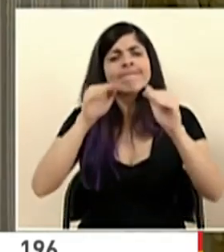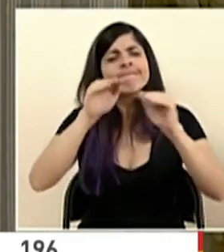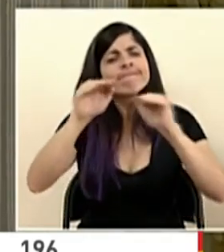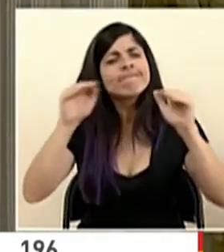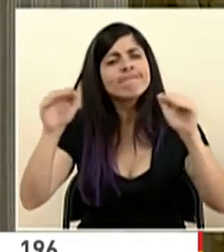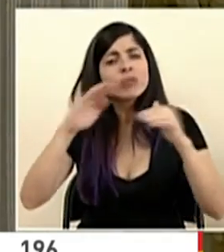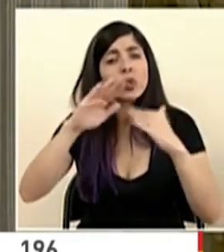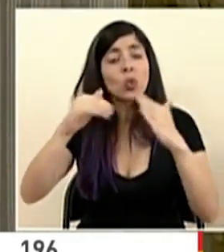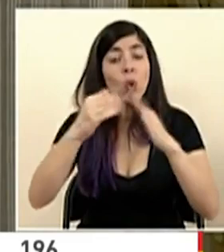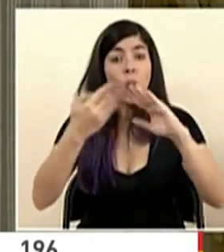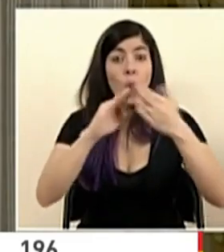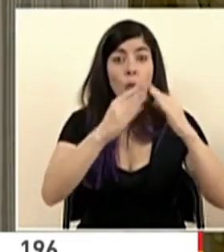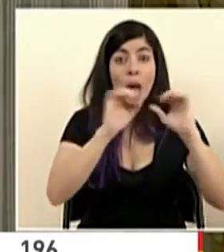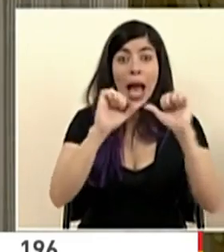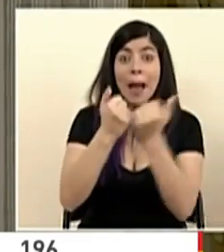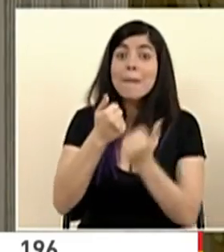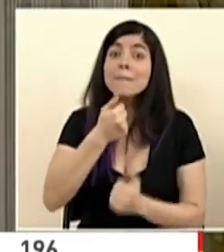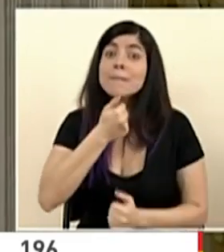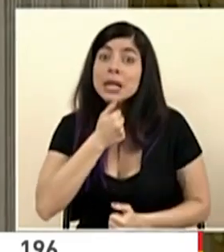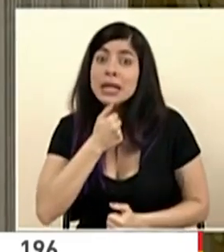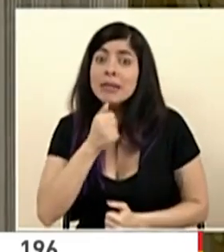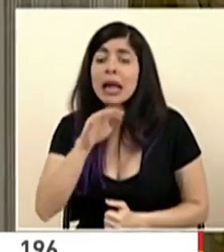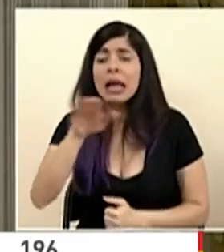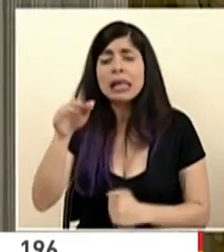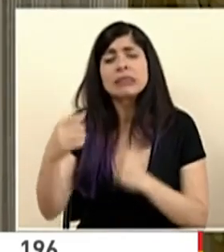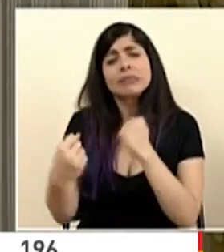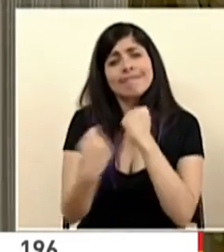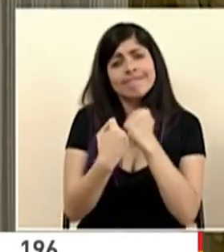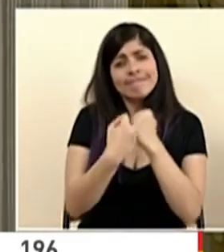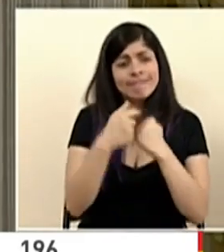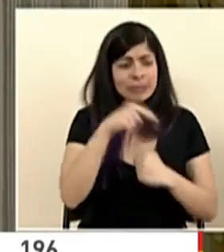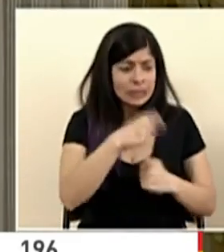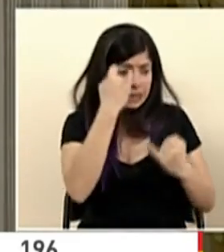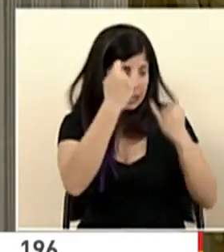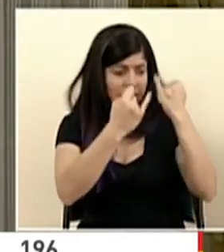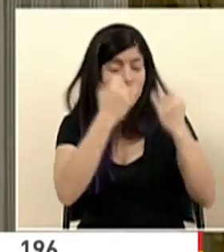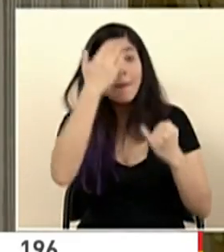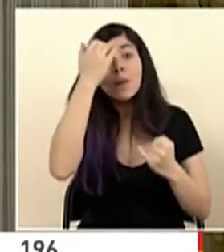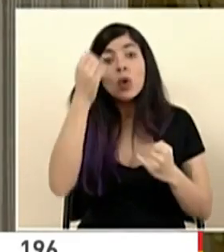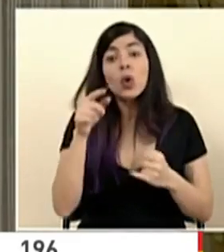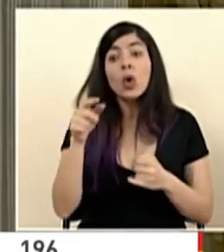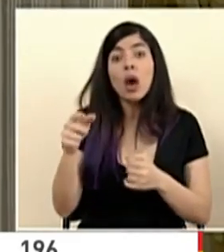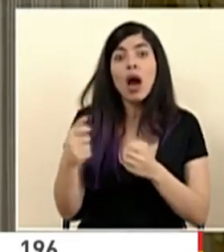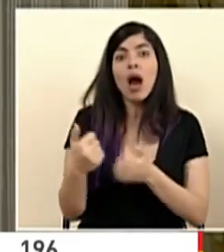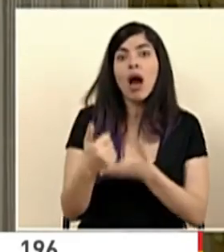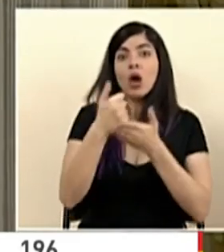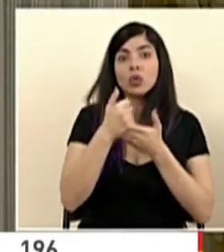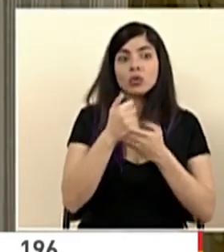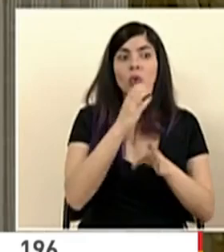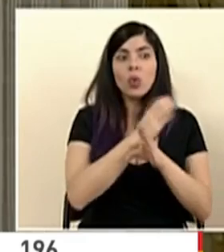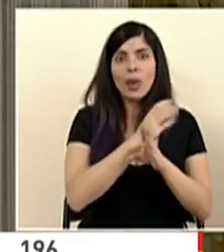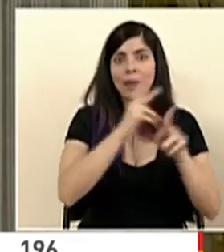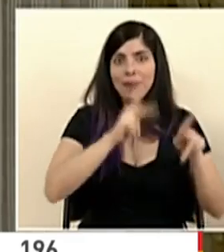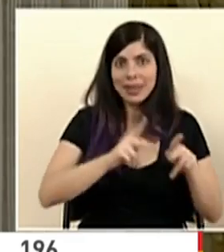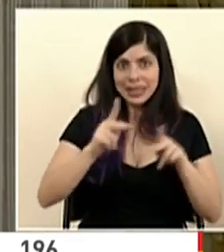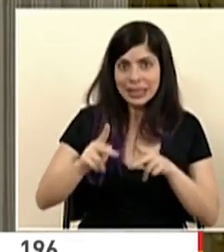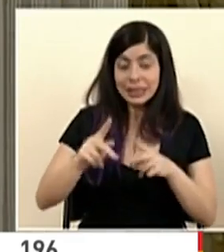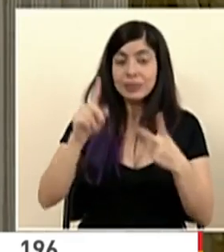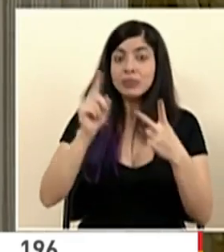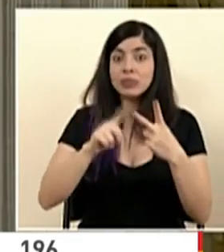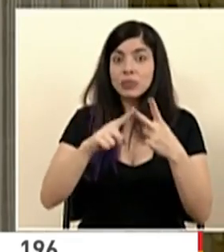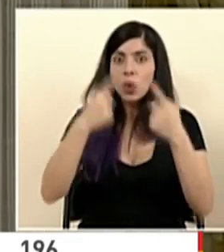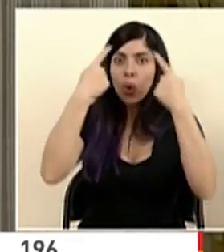comunidad del sector privado para que nos apoyen este tipo de desarrollos porque nos permite, uno, cuidar a nuestra población, dos,